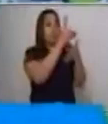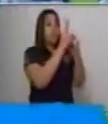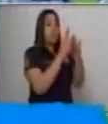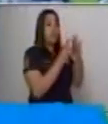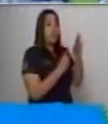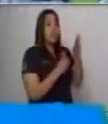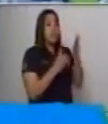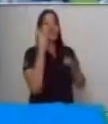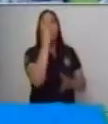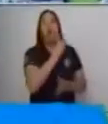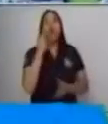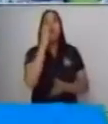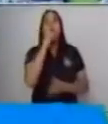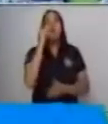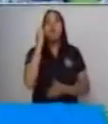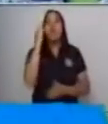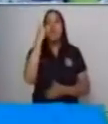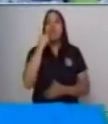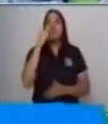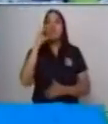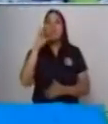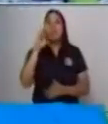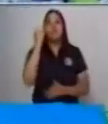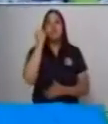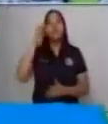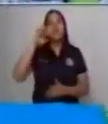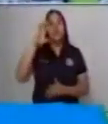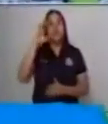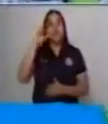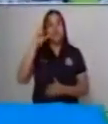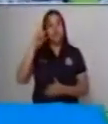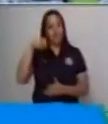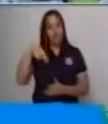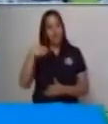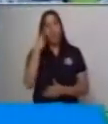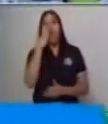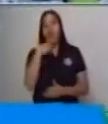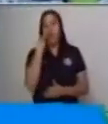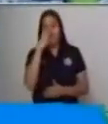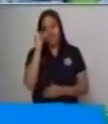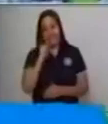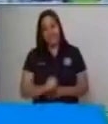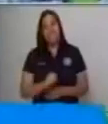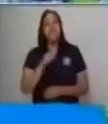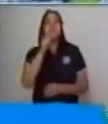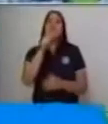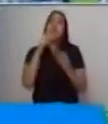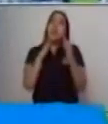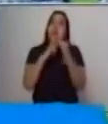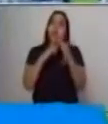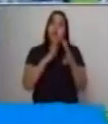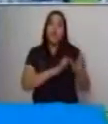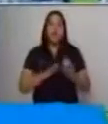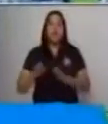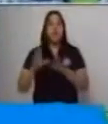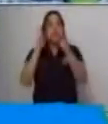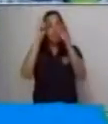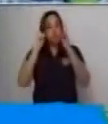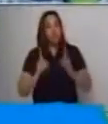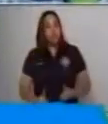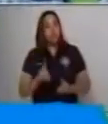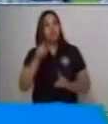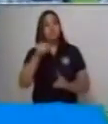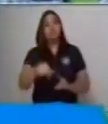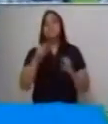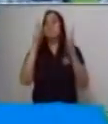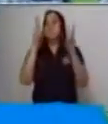oral, del área de Comunicación y Lenguaje. Si en casa hay alguna persona con discapacidad, este tema les ayudará